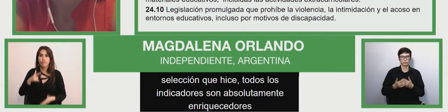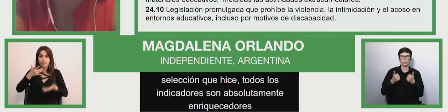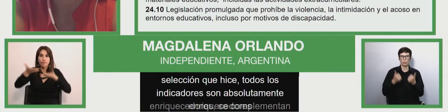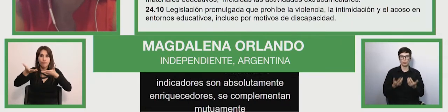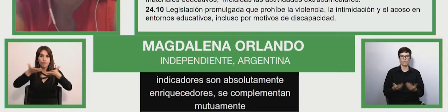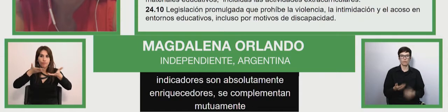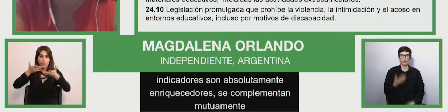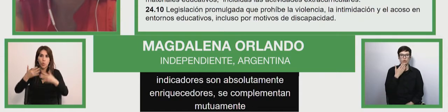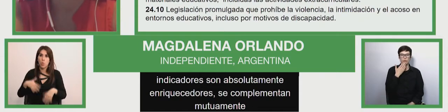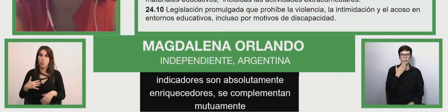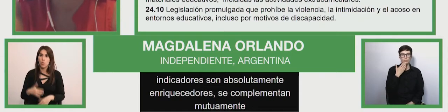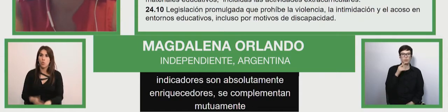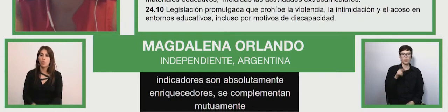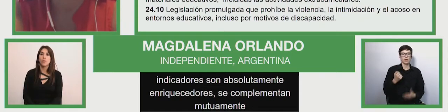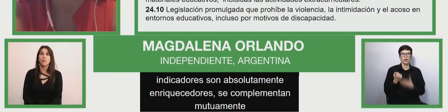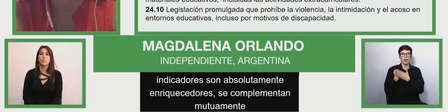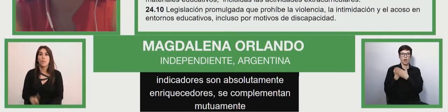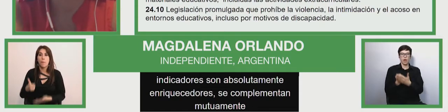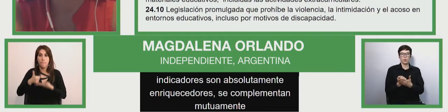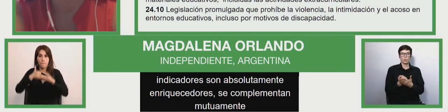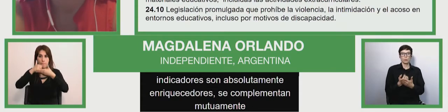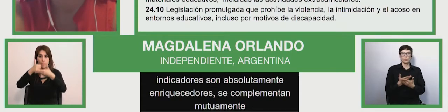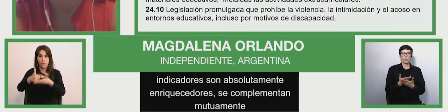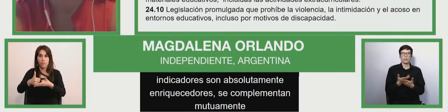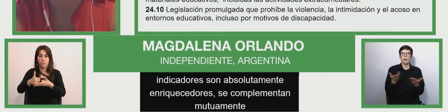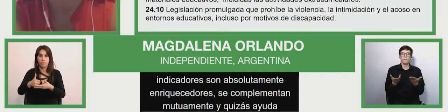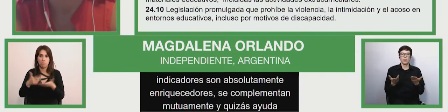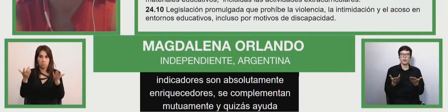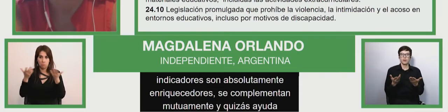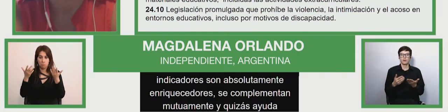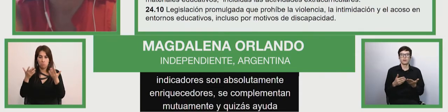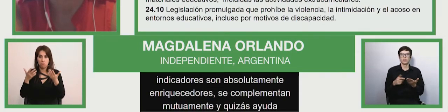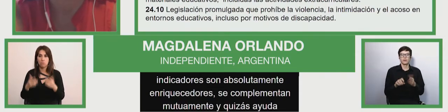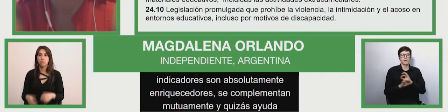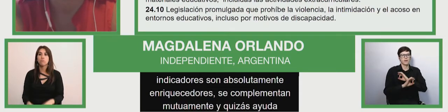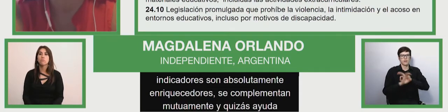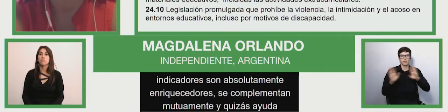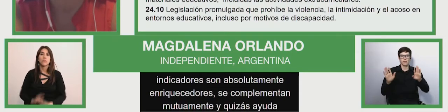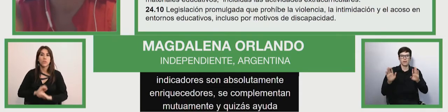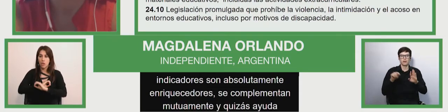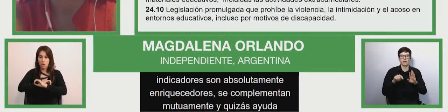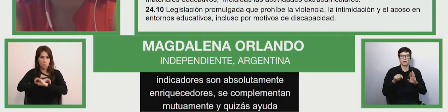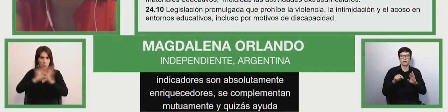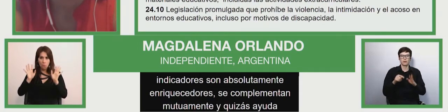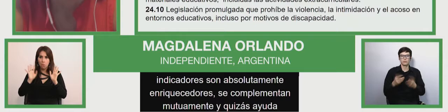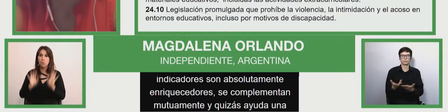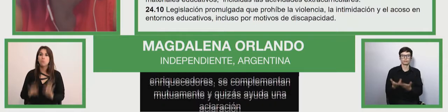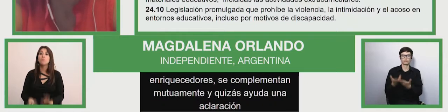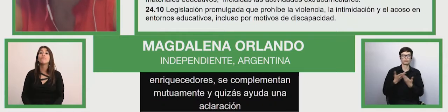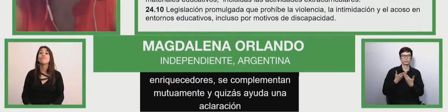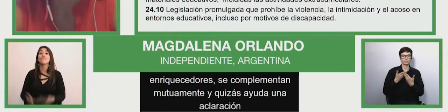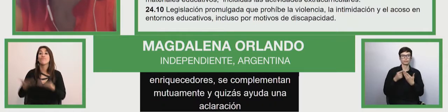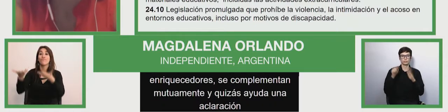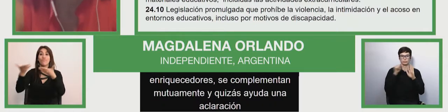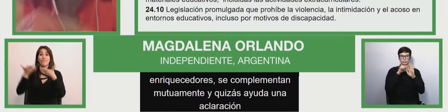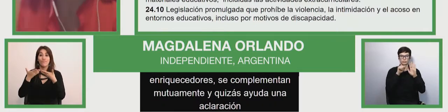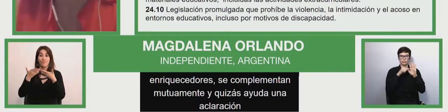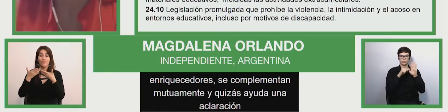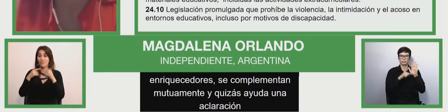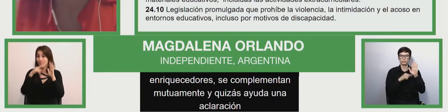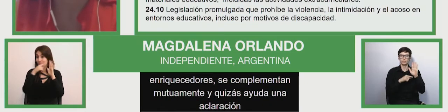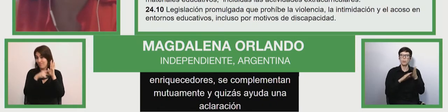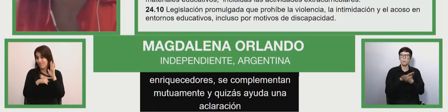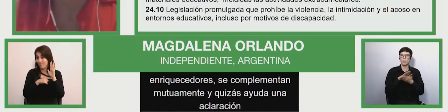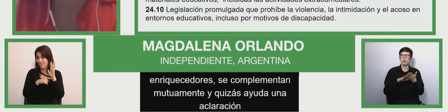y quizás ayuda una aclaración. Los indicadores de estructura que se